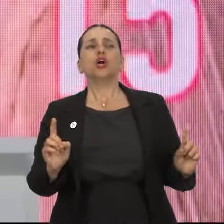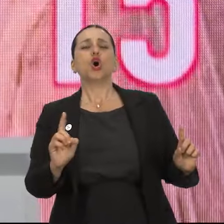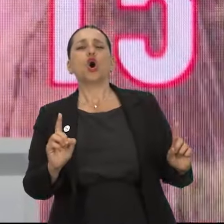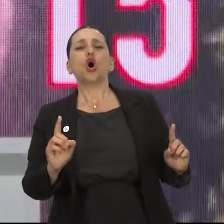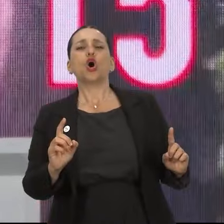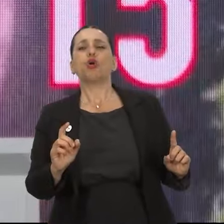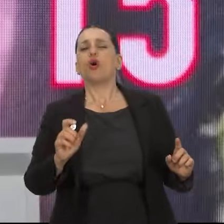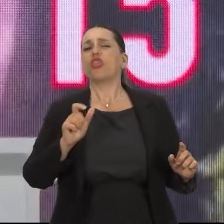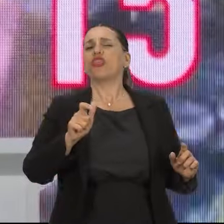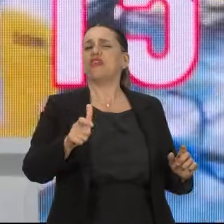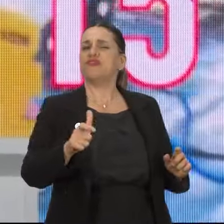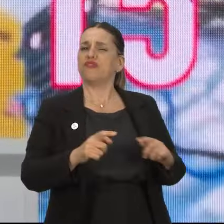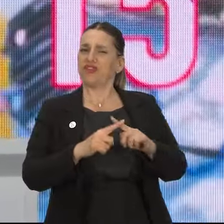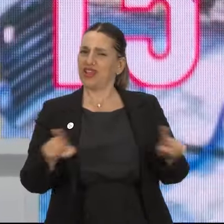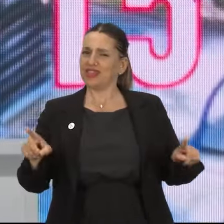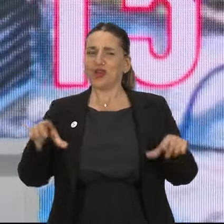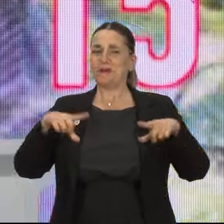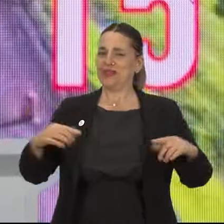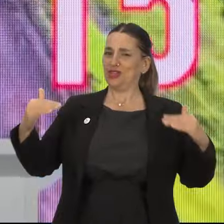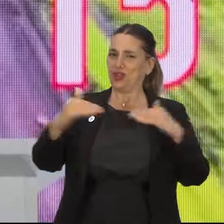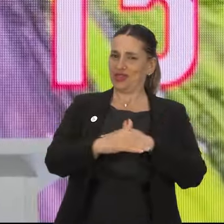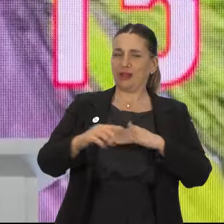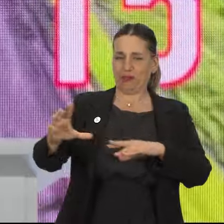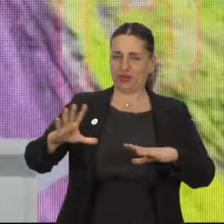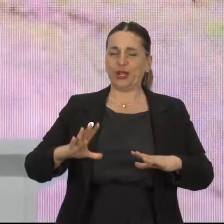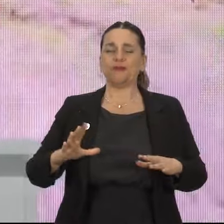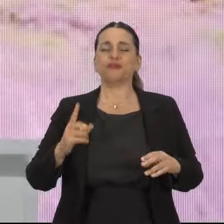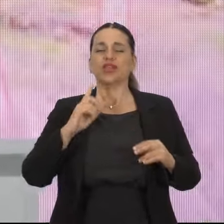no una diferencia ni discrepancia, un matiz con José Luis.